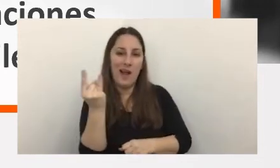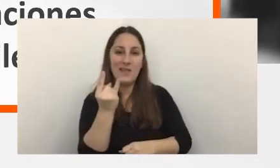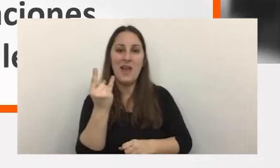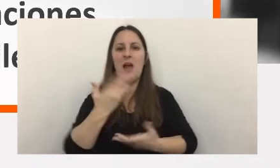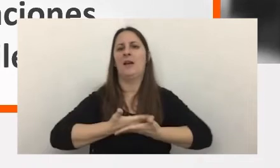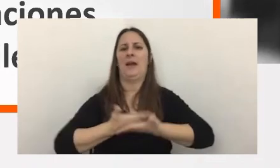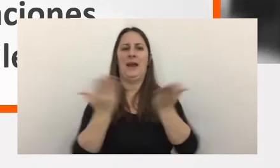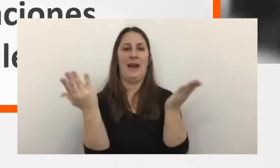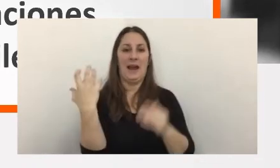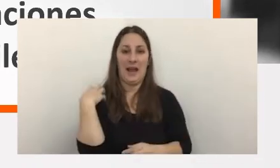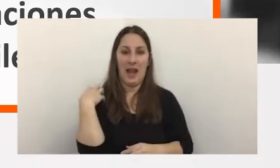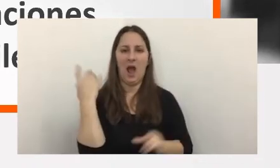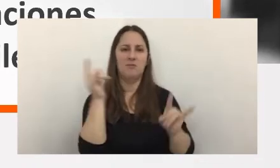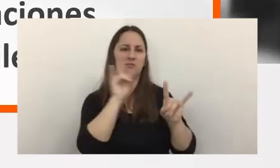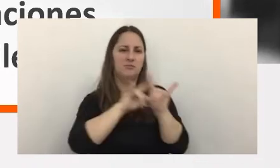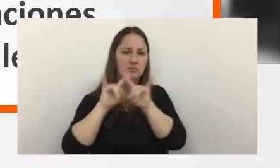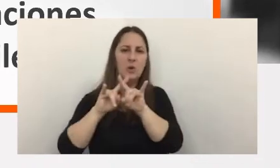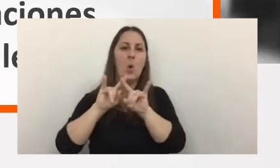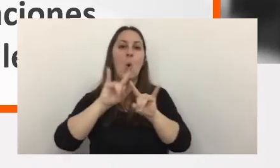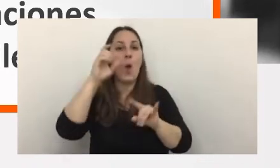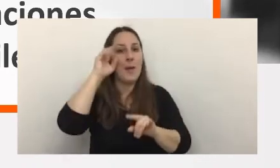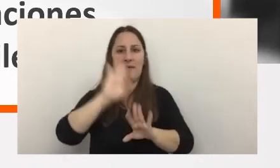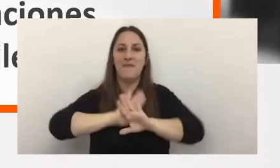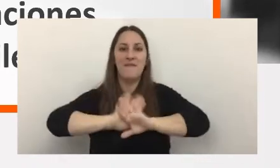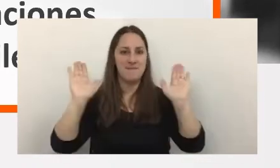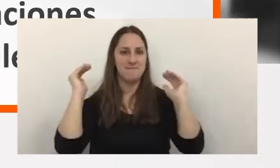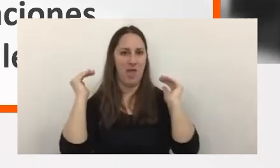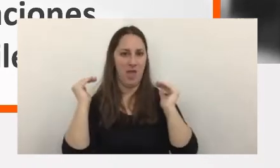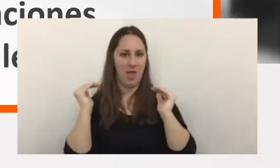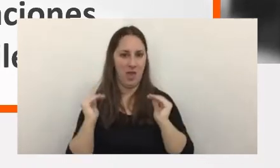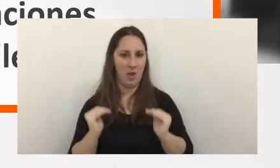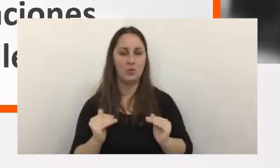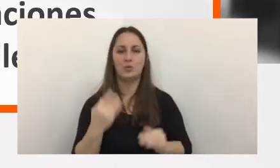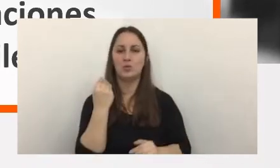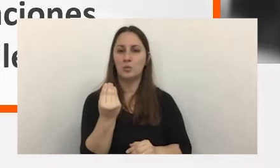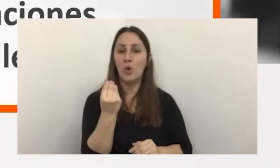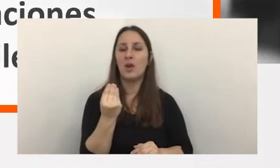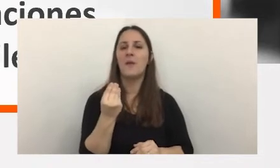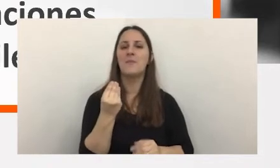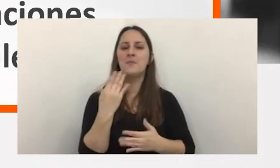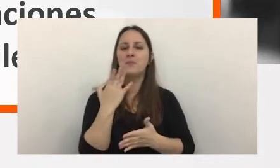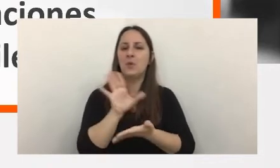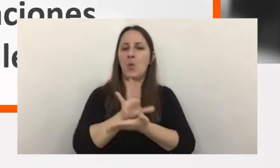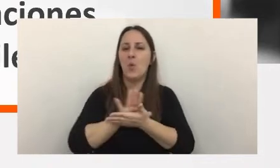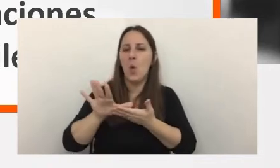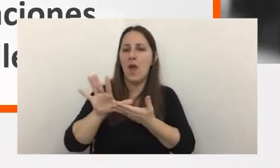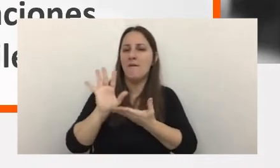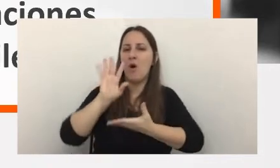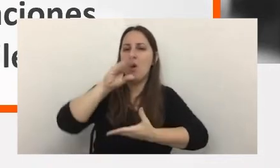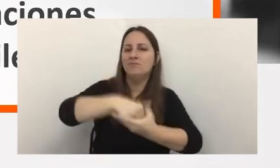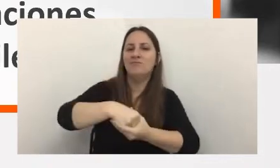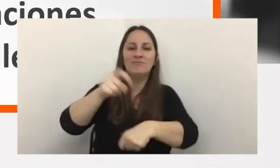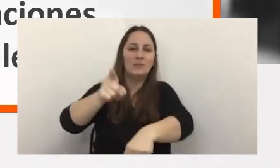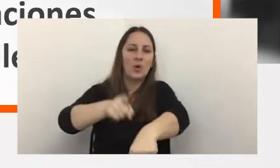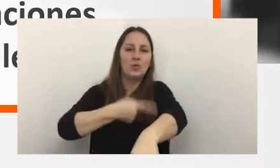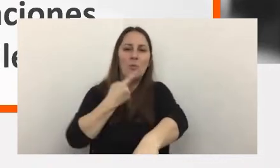público a través de plataformas web porque hay una incorporación y una habitualidad